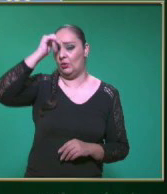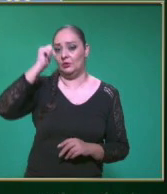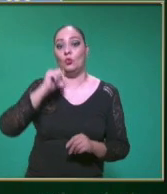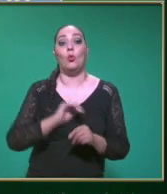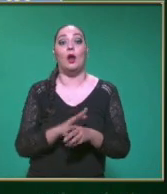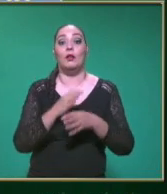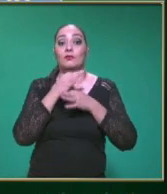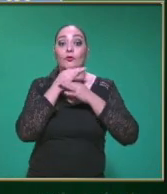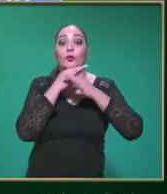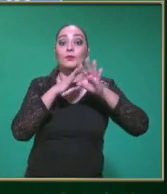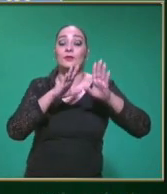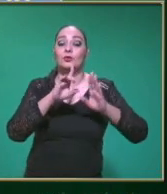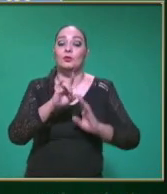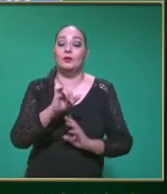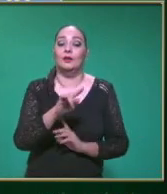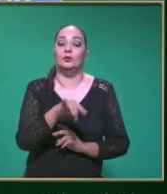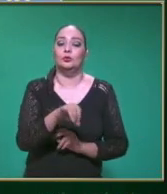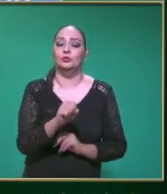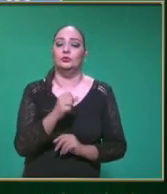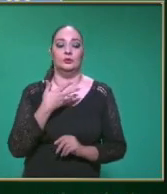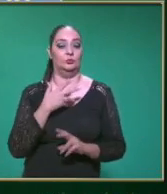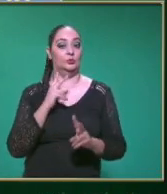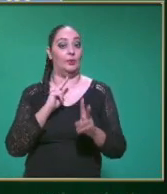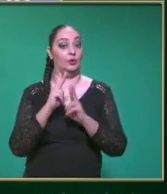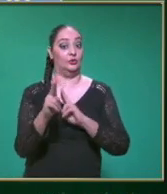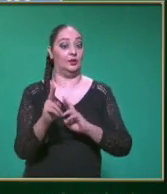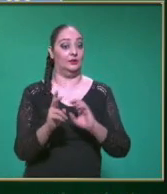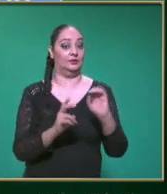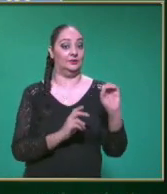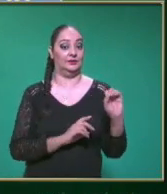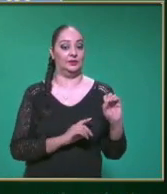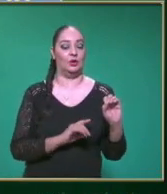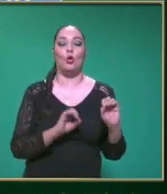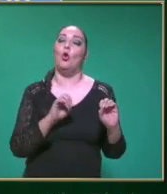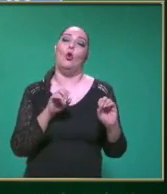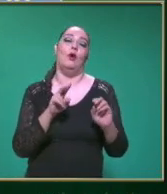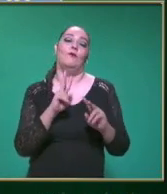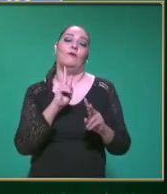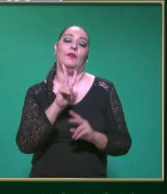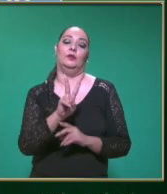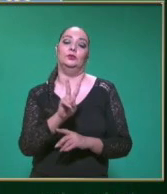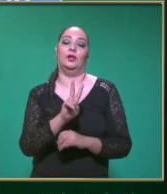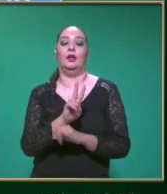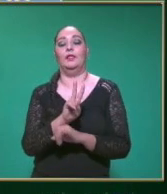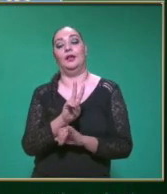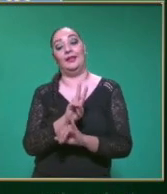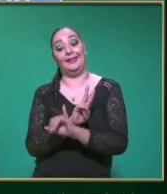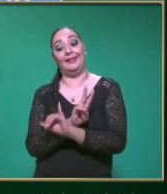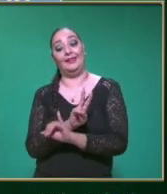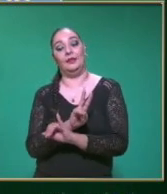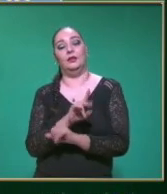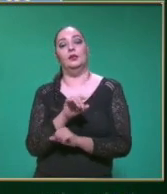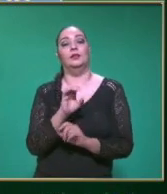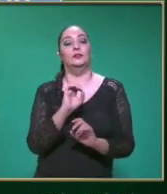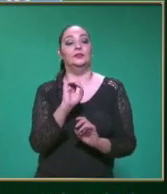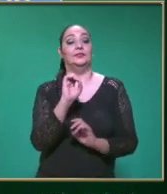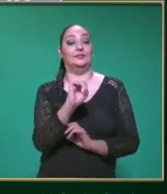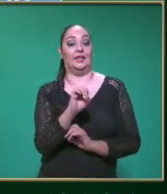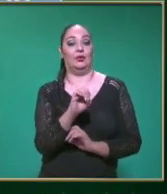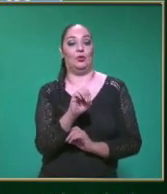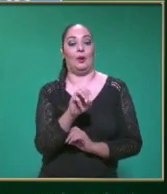¿Qué datos tenemos? La velocidad Cero O la velocidad Inicial Que es 0 metros Por segundo